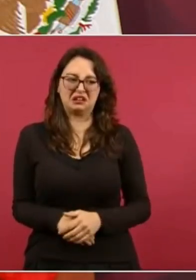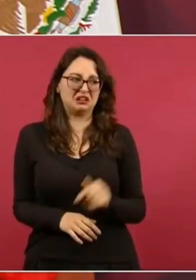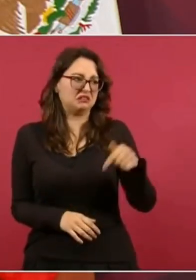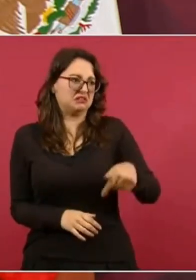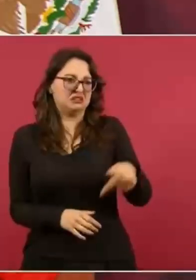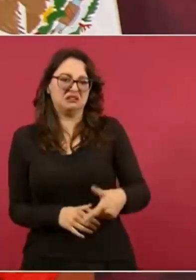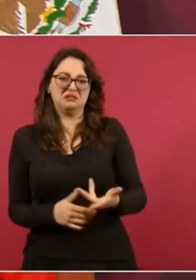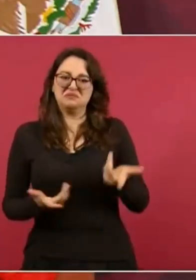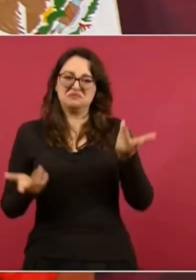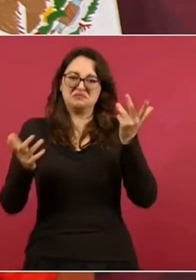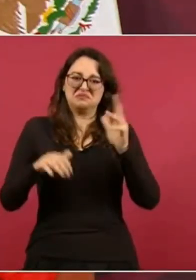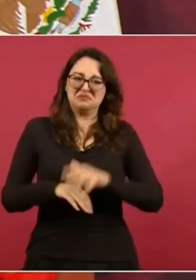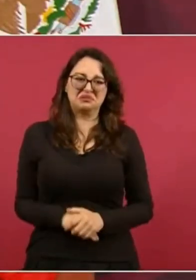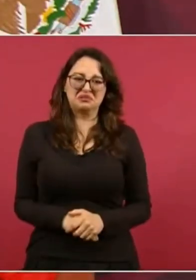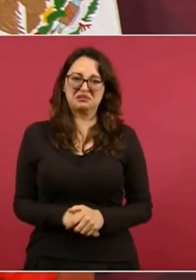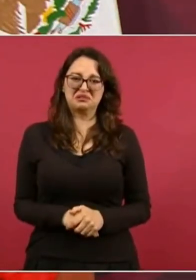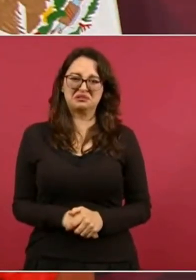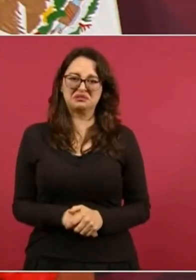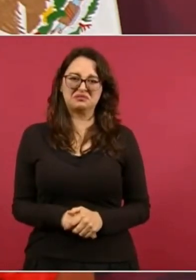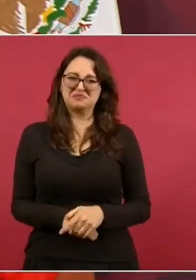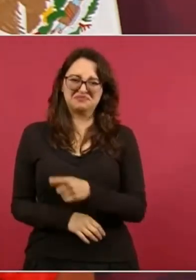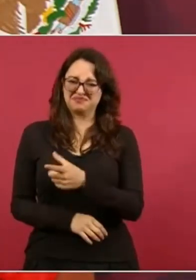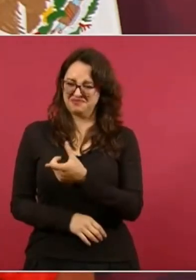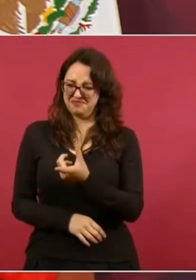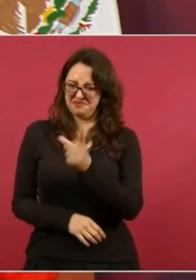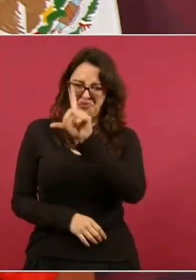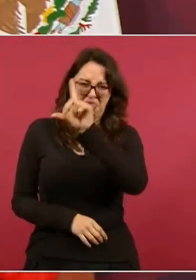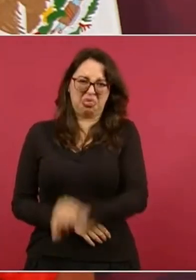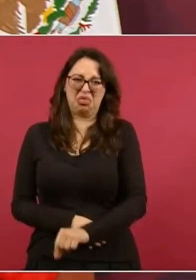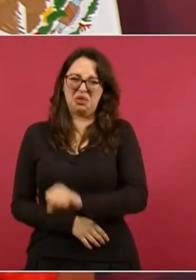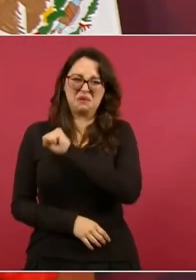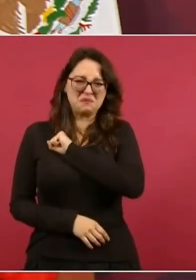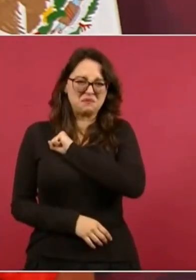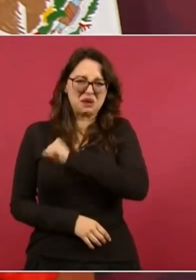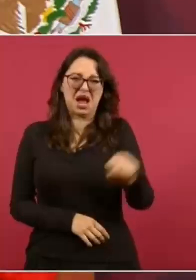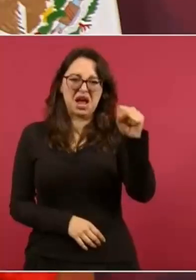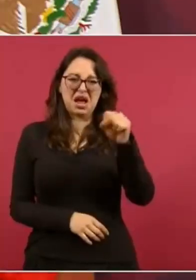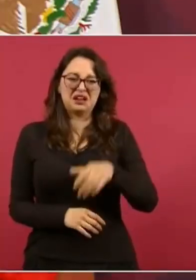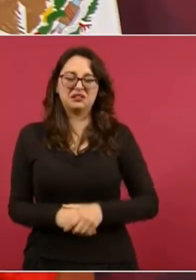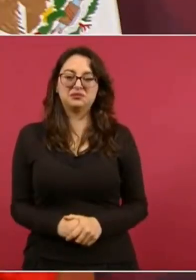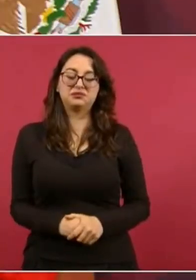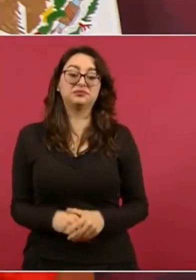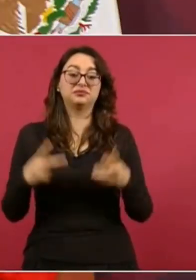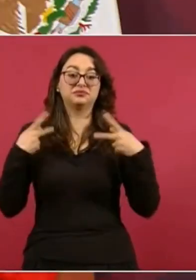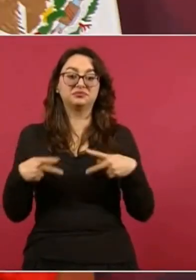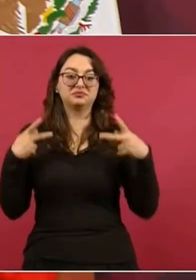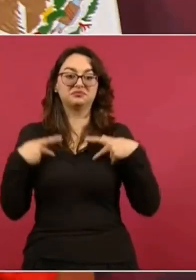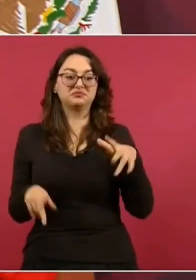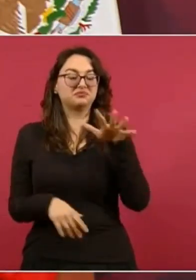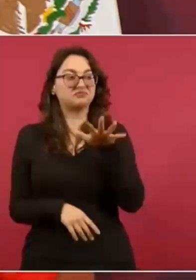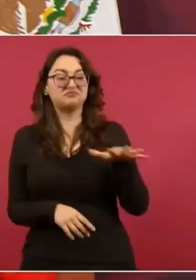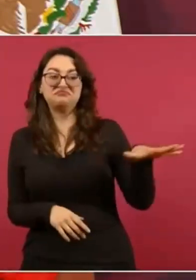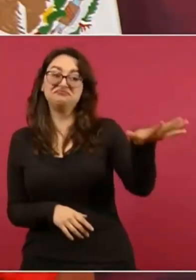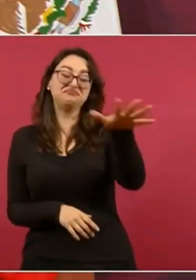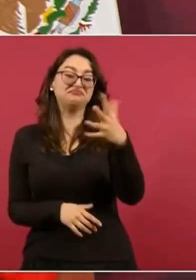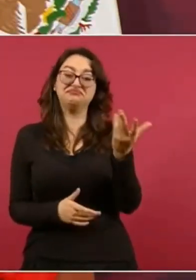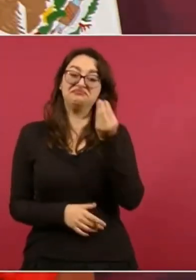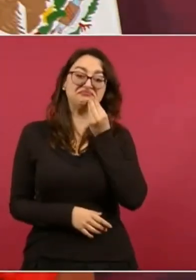Es de alguno de los estados del centro. Es un miserable. Y la sociedad mexicana le está pagando.